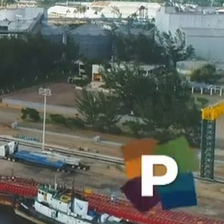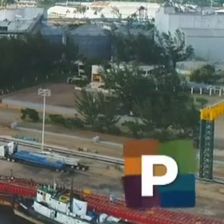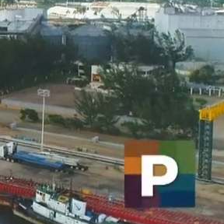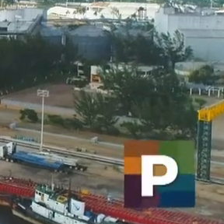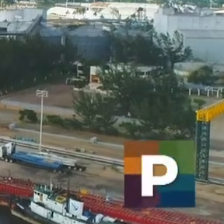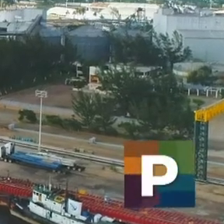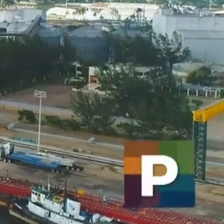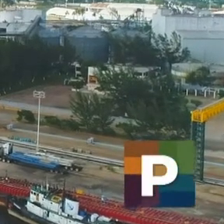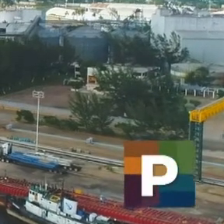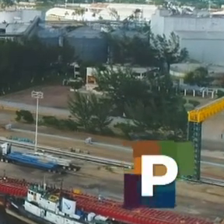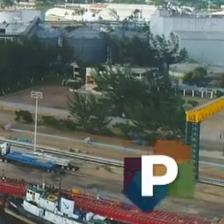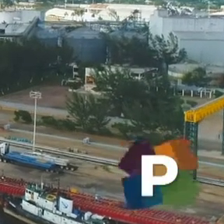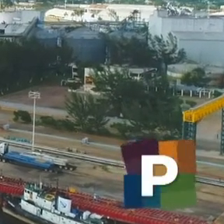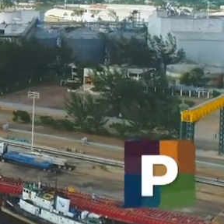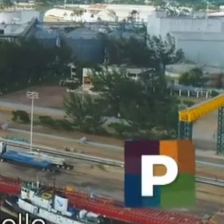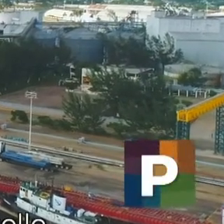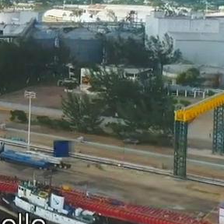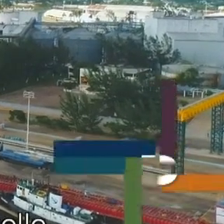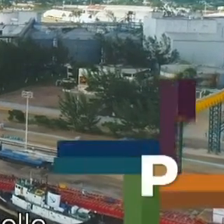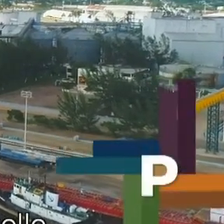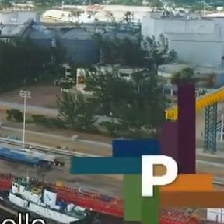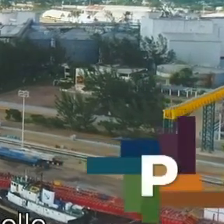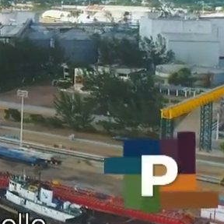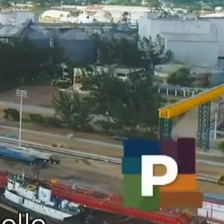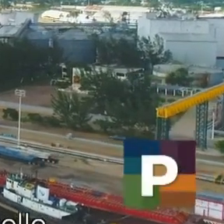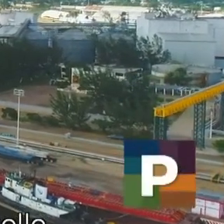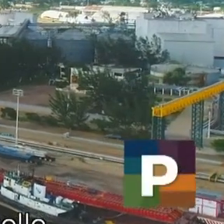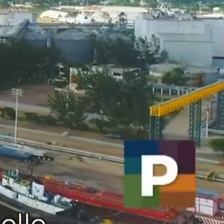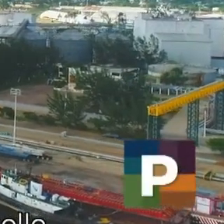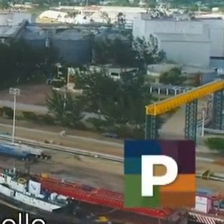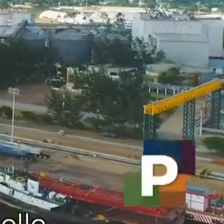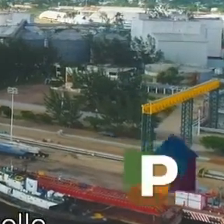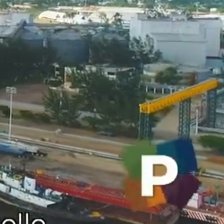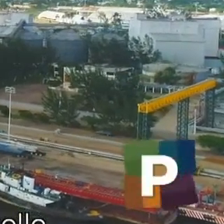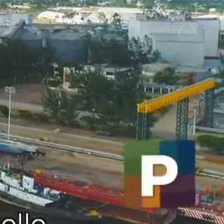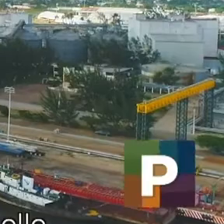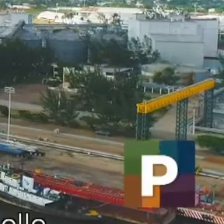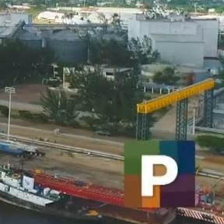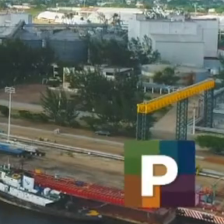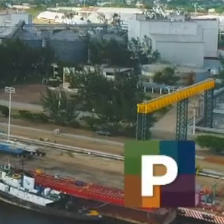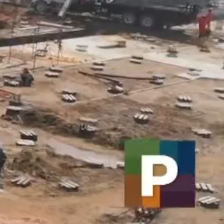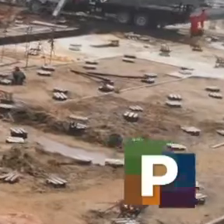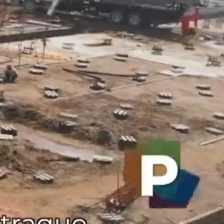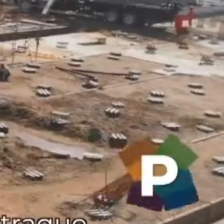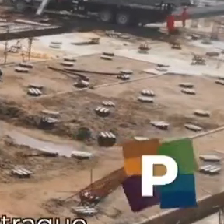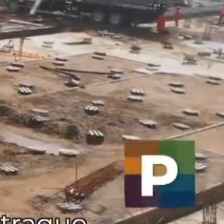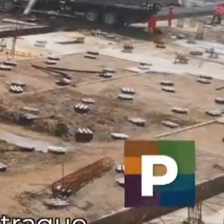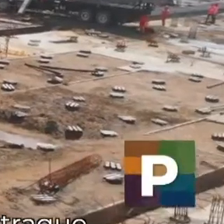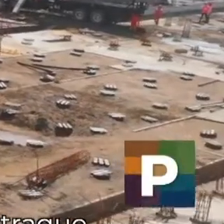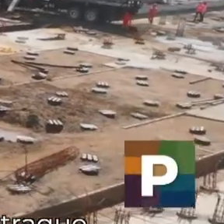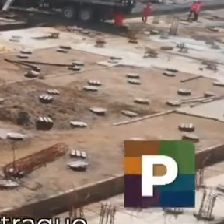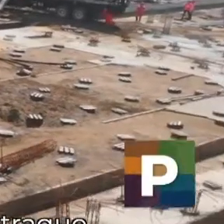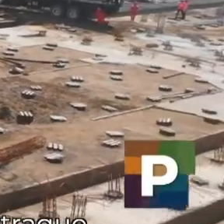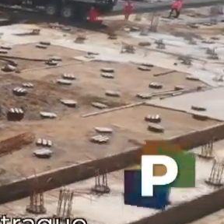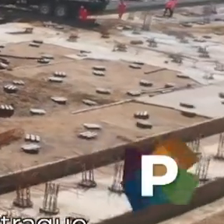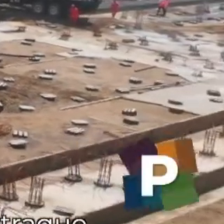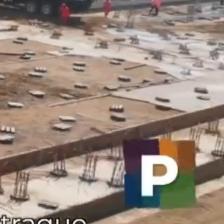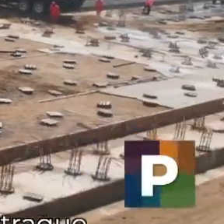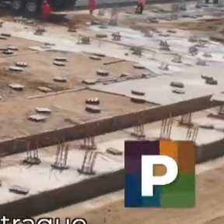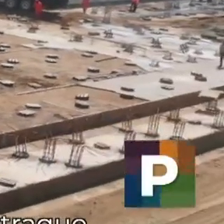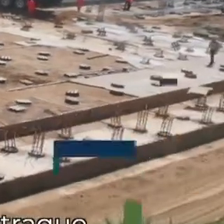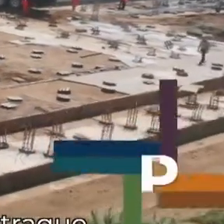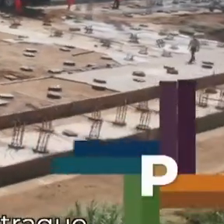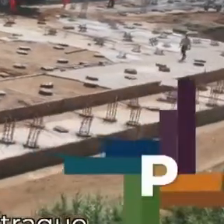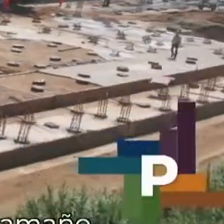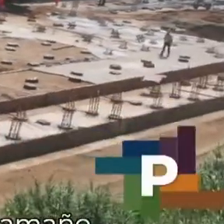En el puerto de Coatzacoalcos avanza la ampliación de 130 metros de muelle, con la cual tendremos una posición